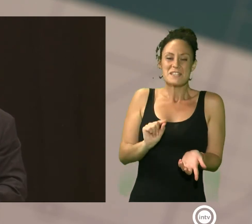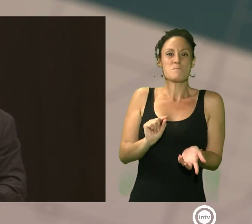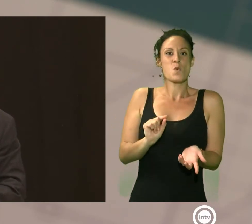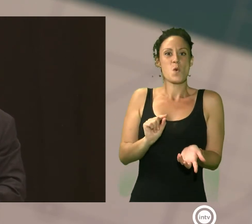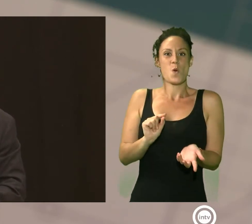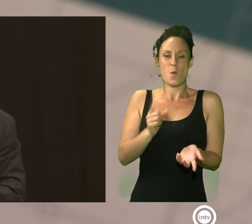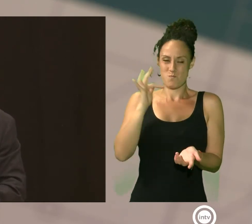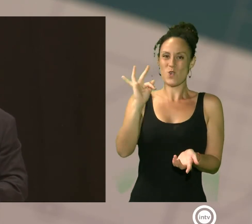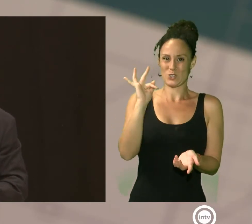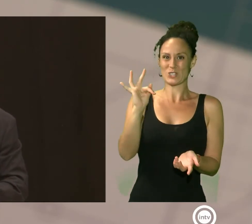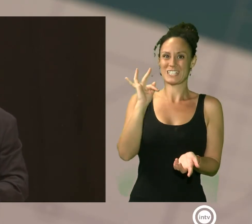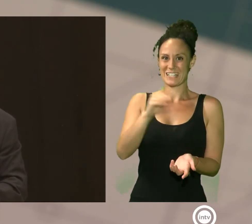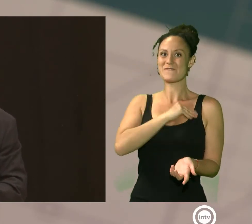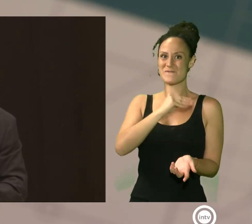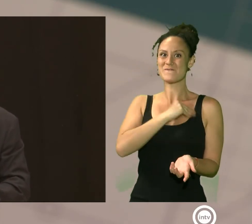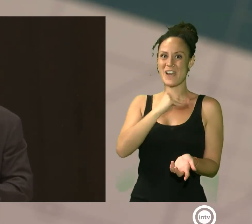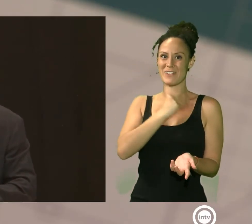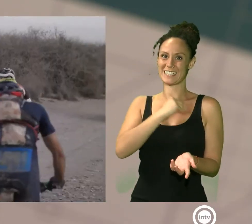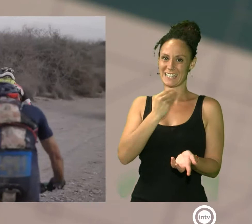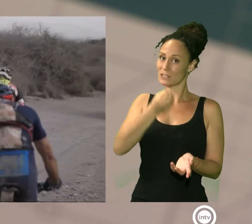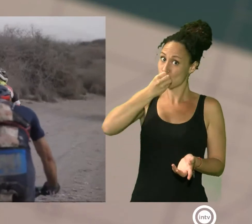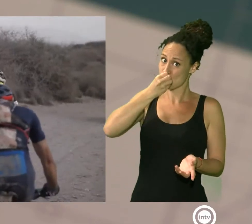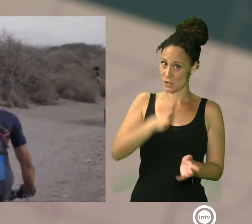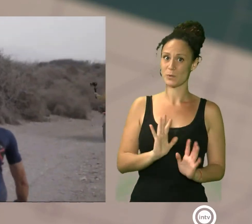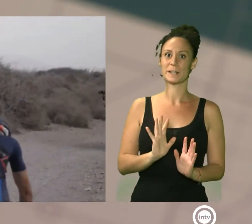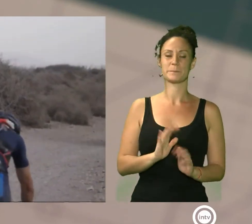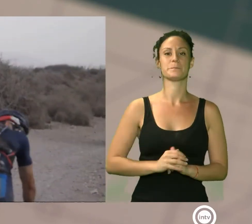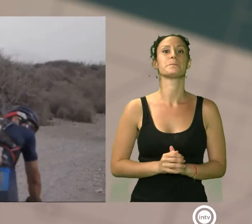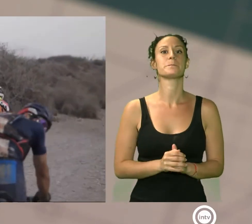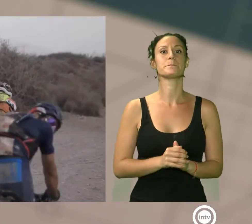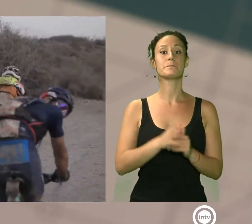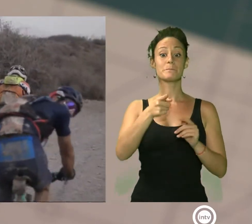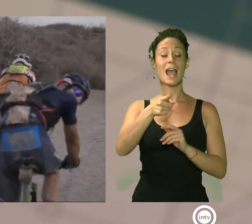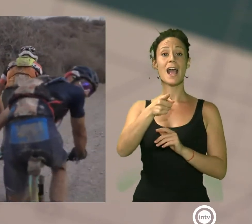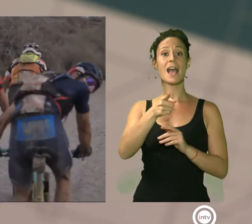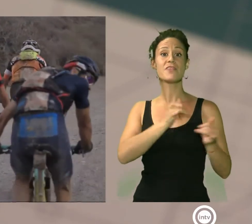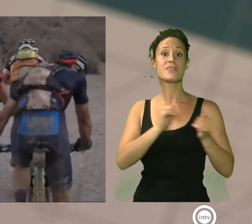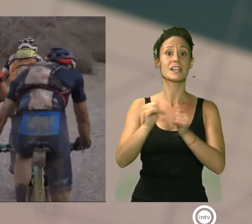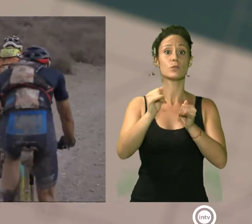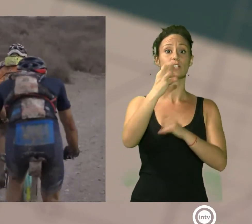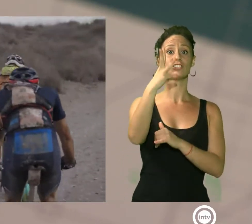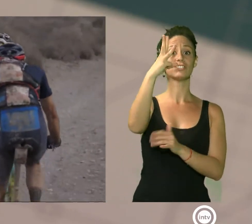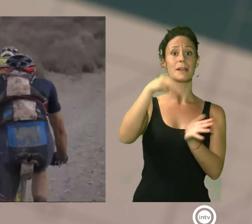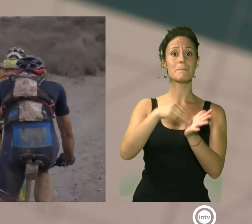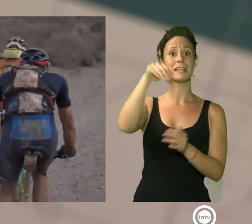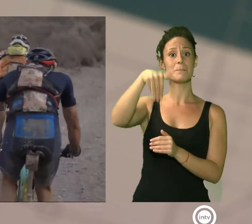positiva, por no decir muy buena. El circuito presentará 3.000 metros de desnivel positivo y gran parte de este se